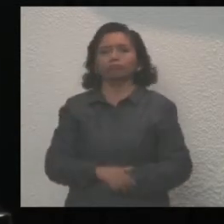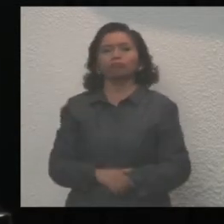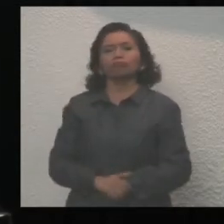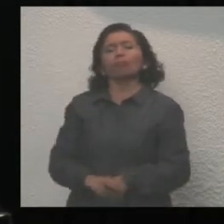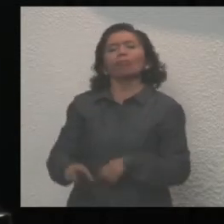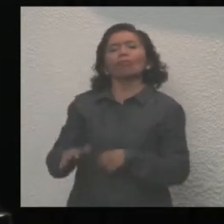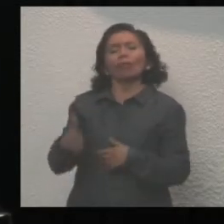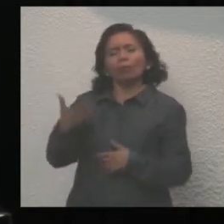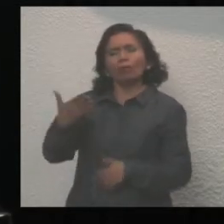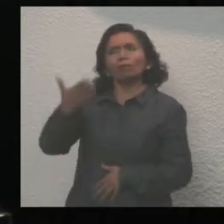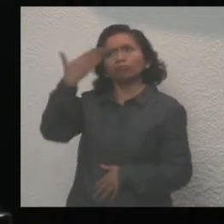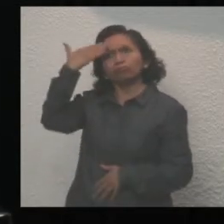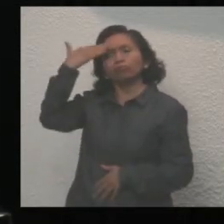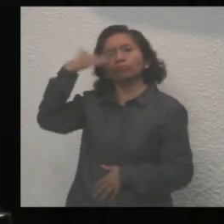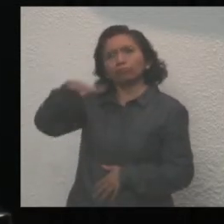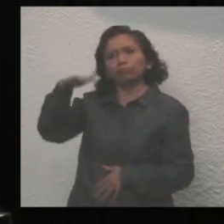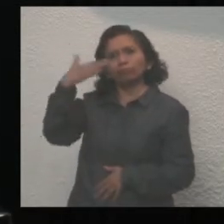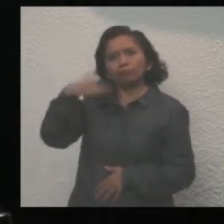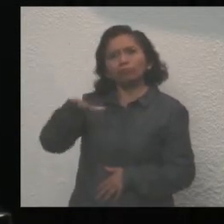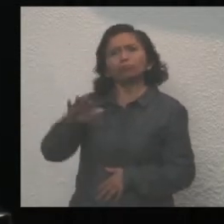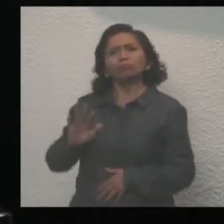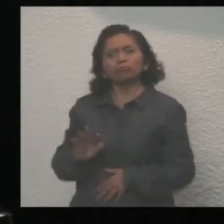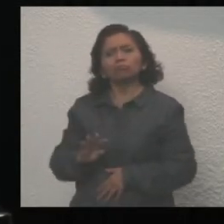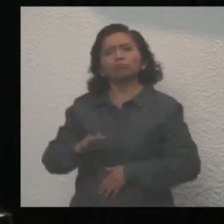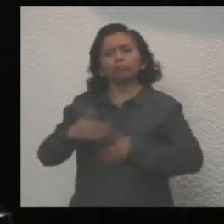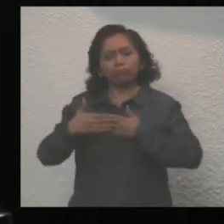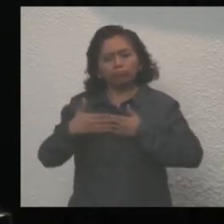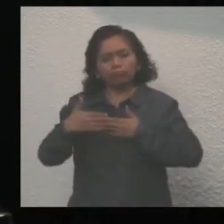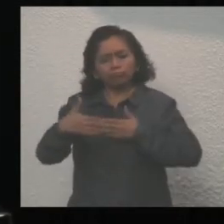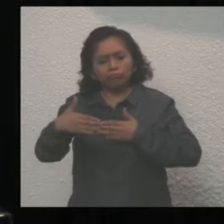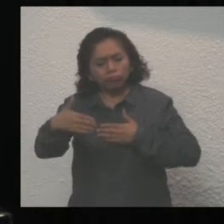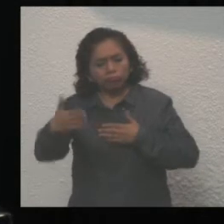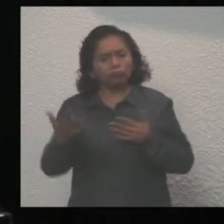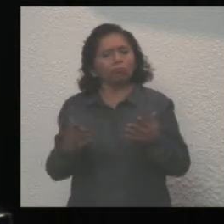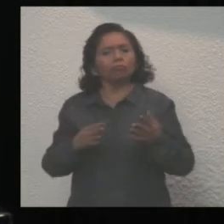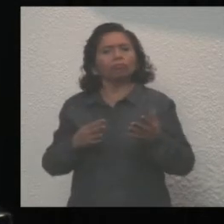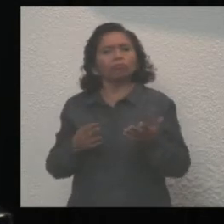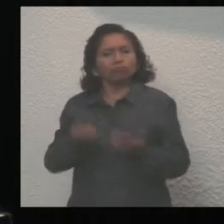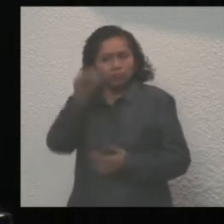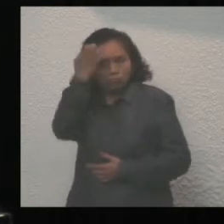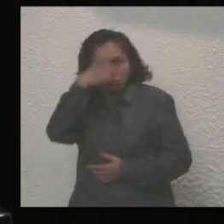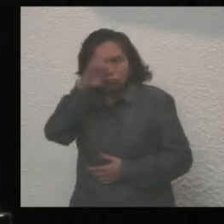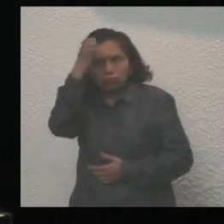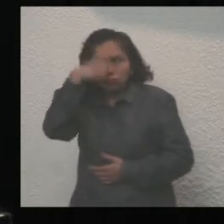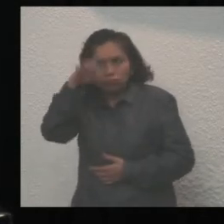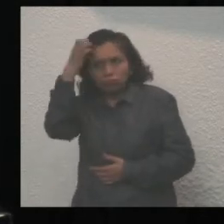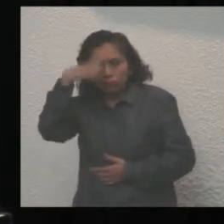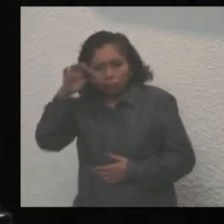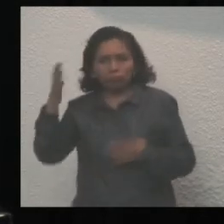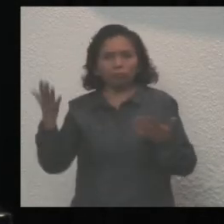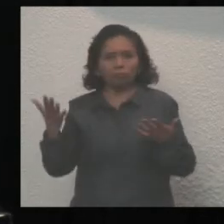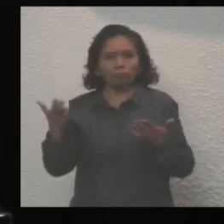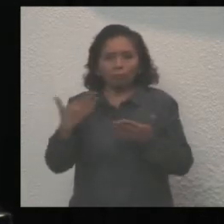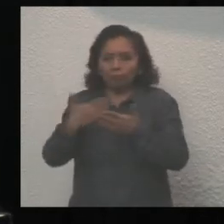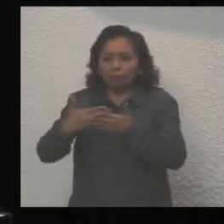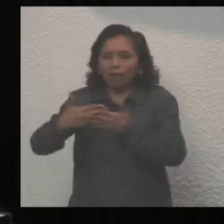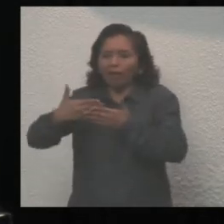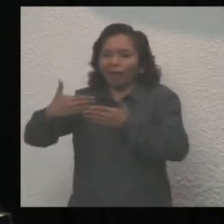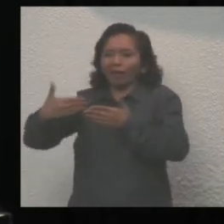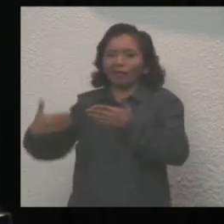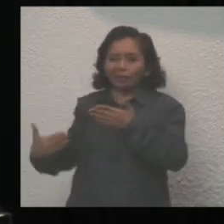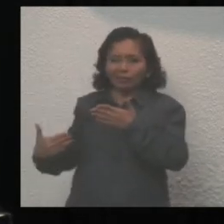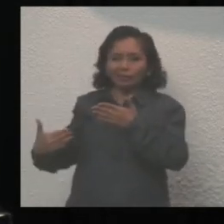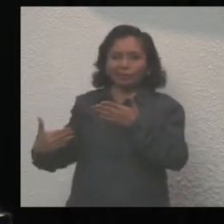que hemos tenido madurez y un gabinete experimentado, que hemos dejado atrás las